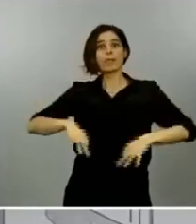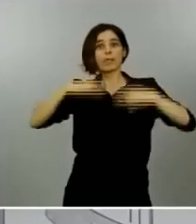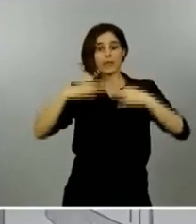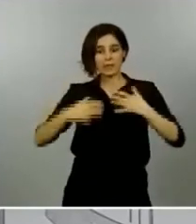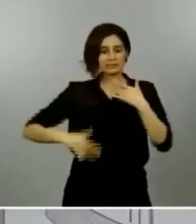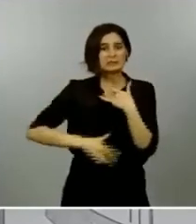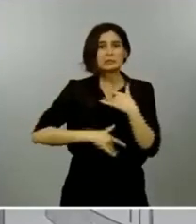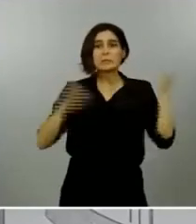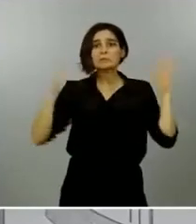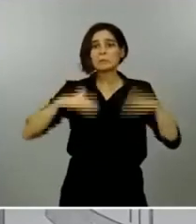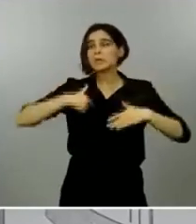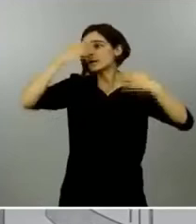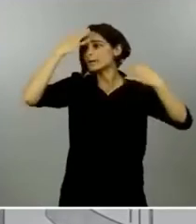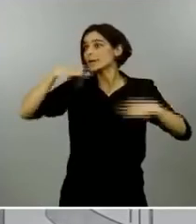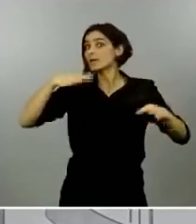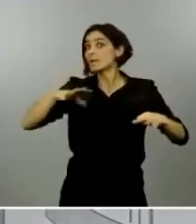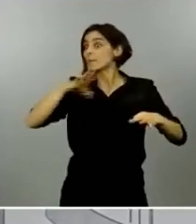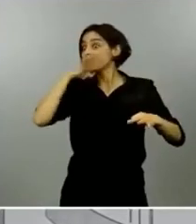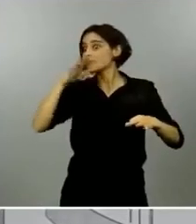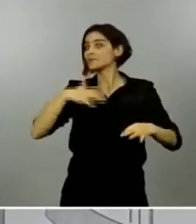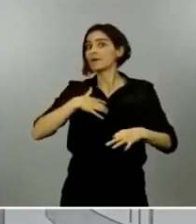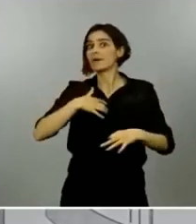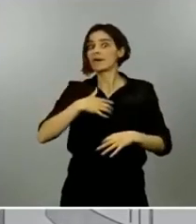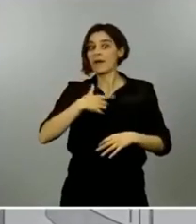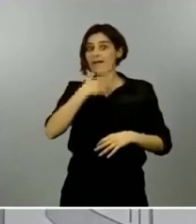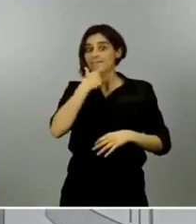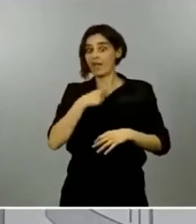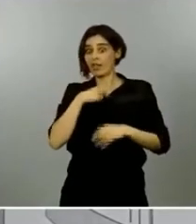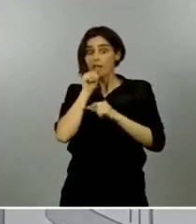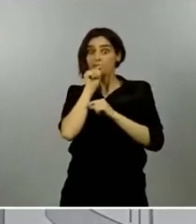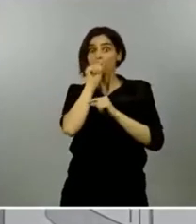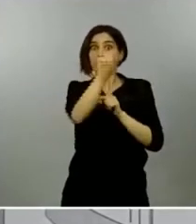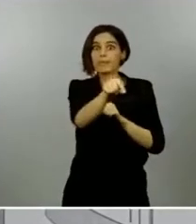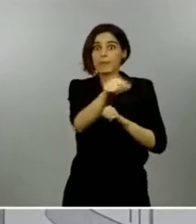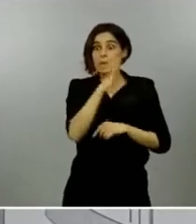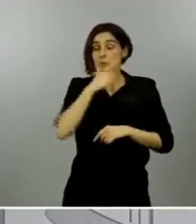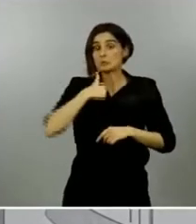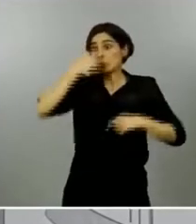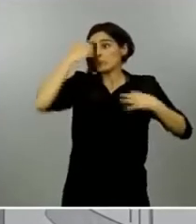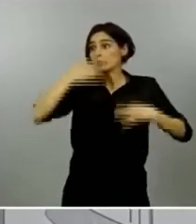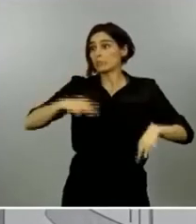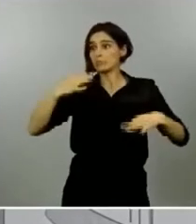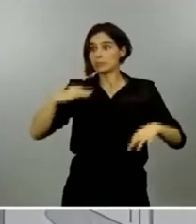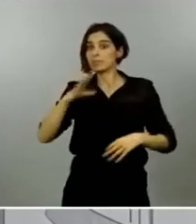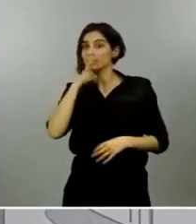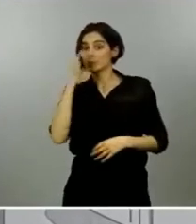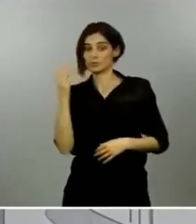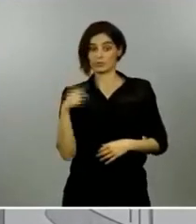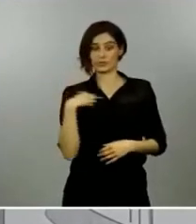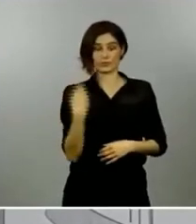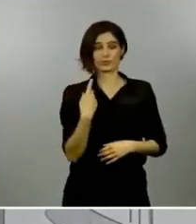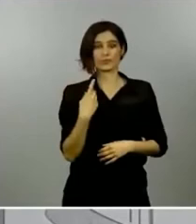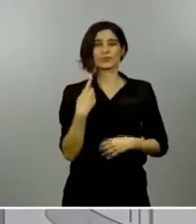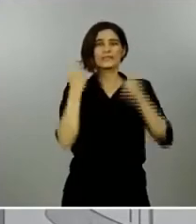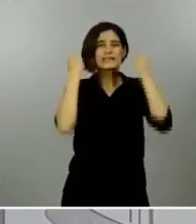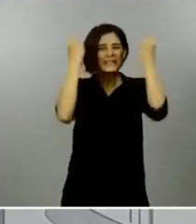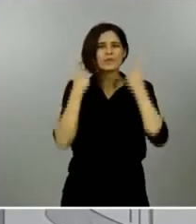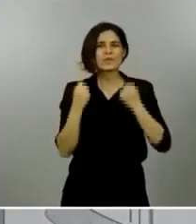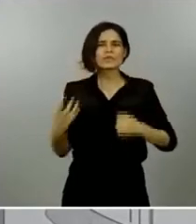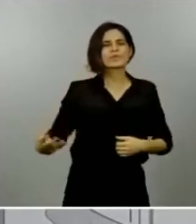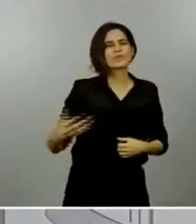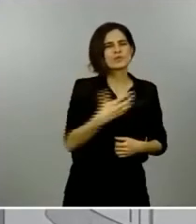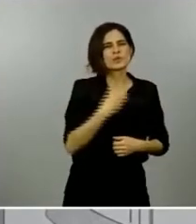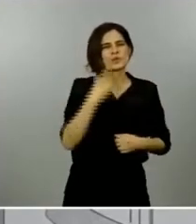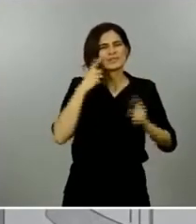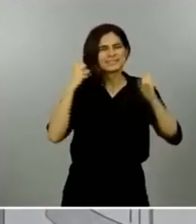Por ese motivo, hemos hecho como país, todos y cada una de las instituciones, un esfuerzo enorme de realización de